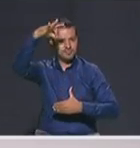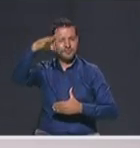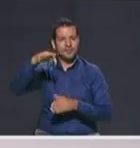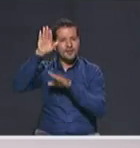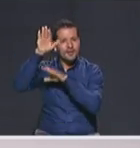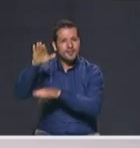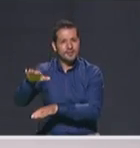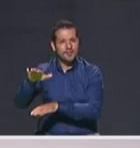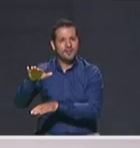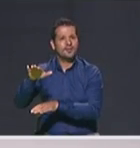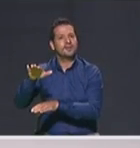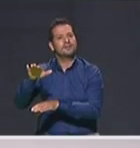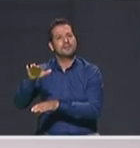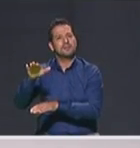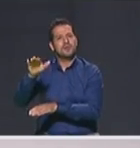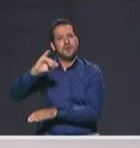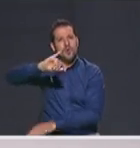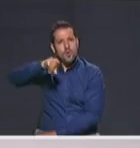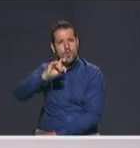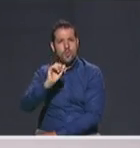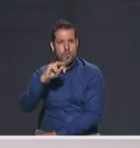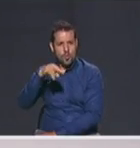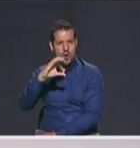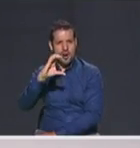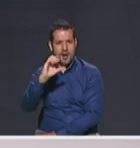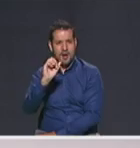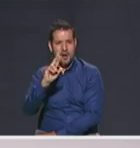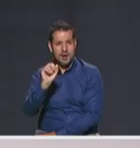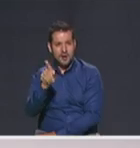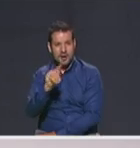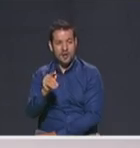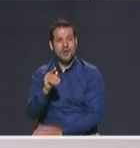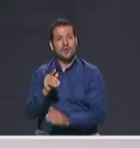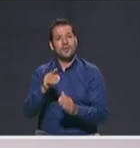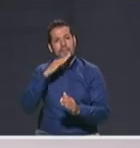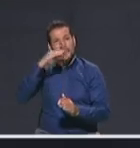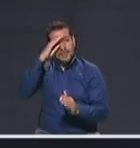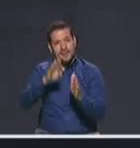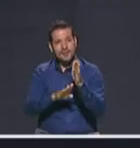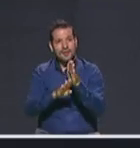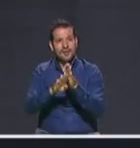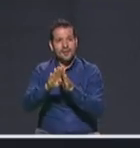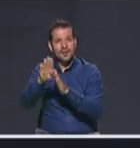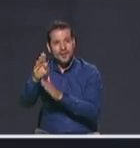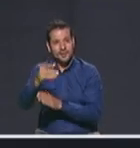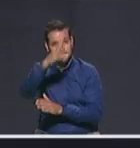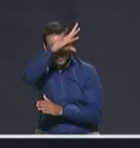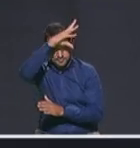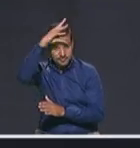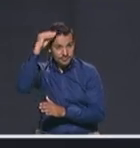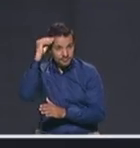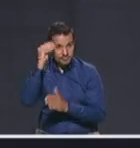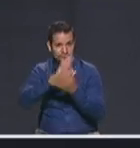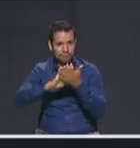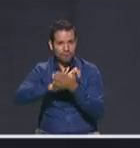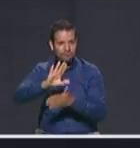Carlos Vélez Uribe del Movimiento Medellín Avanza. Un minuto para presentarse, buenas noches. Bueno, muy buenas noches.